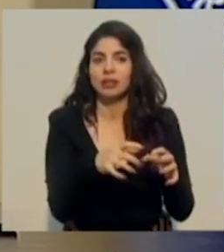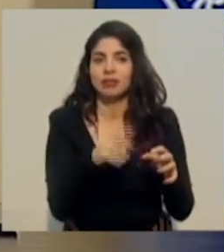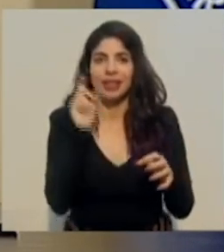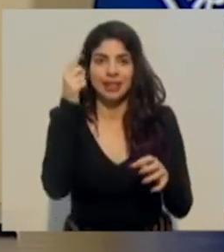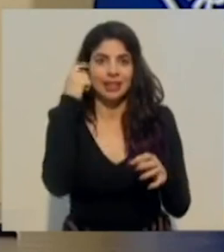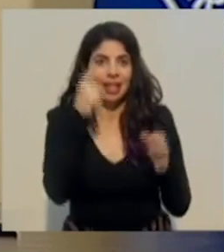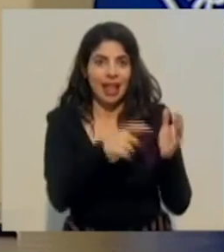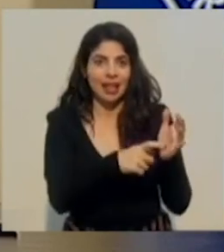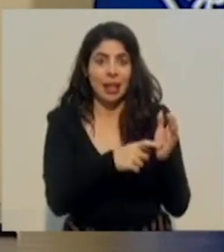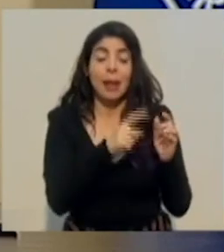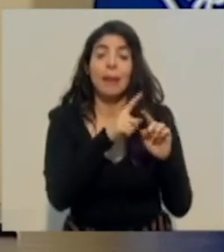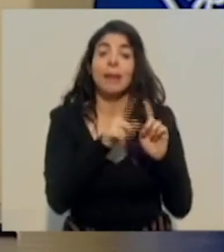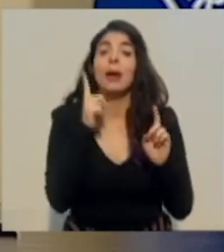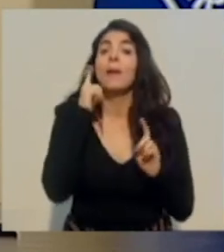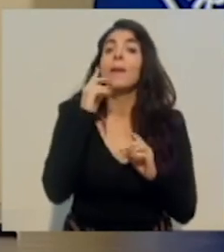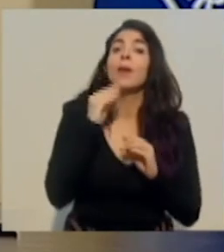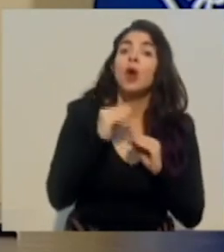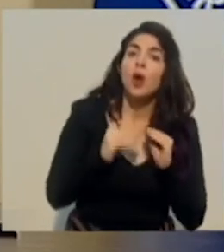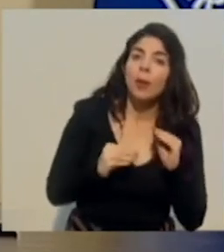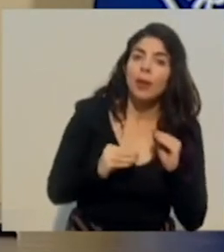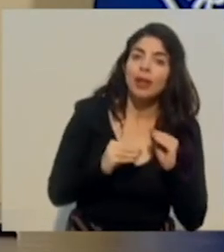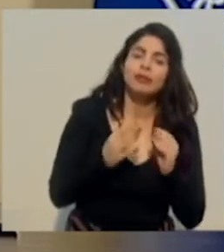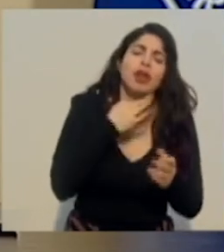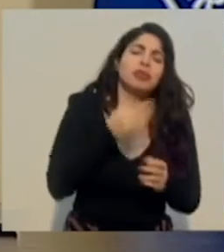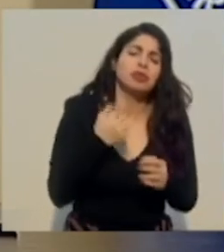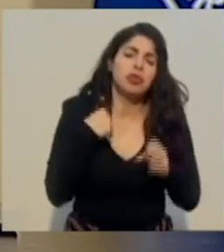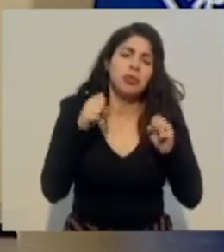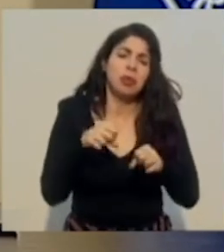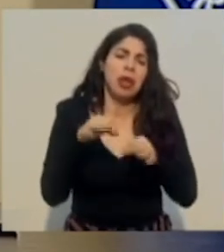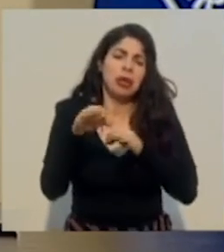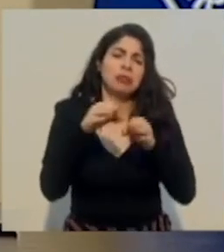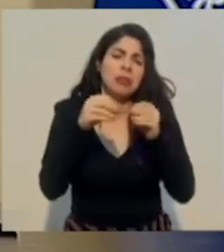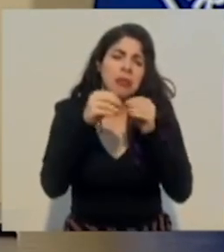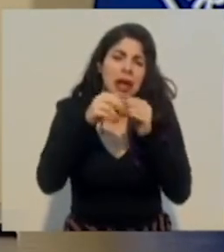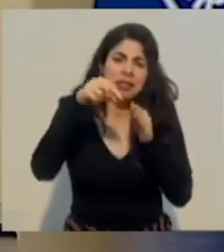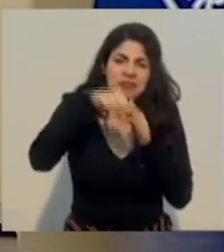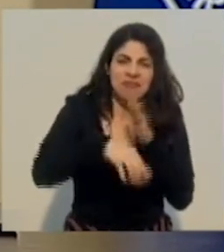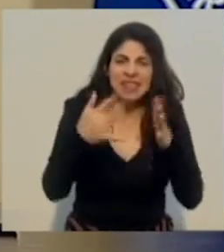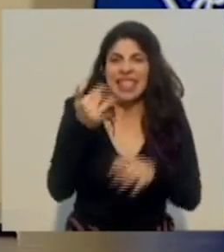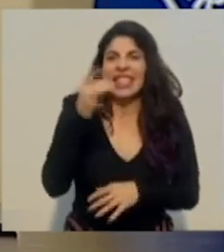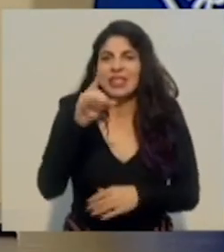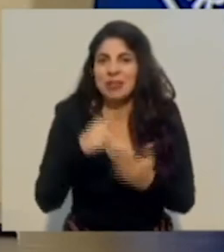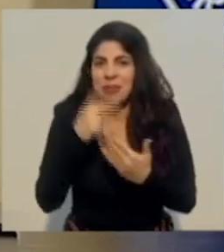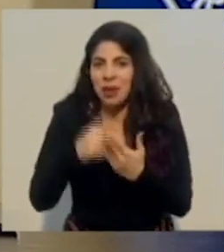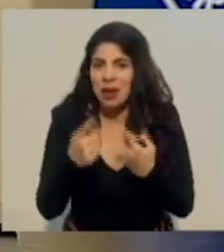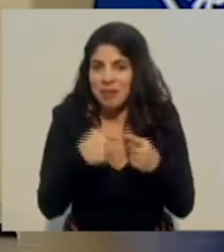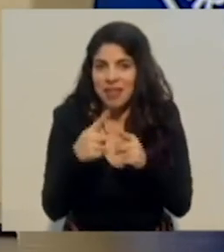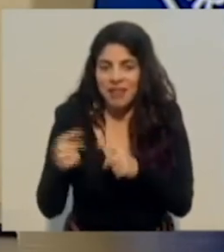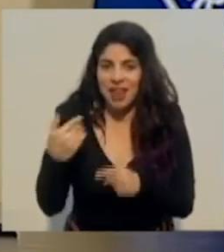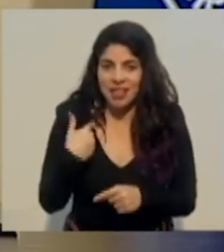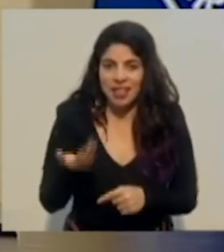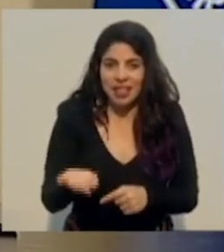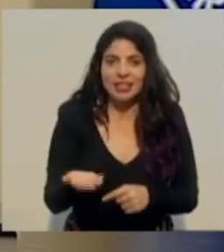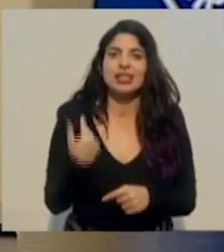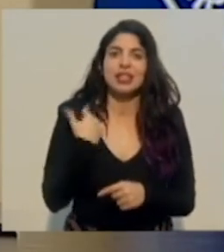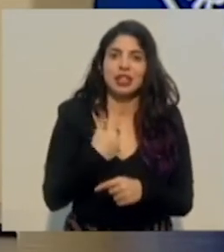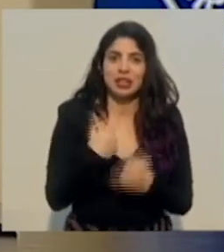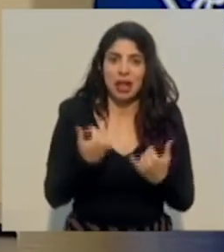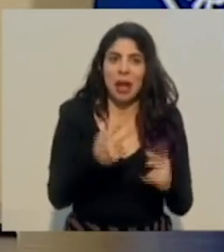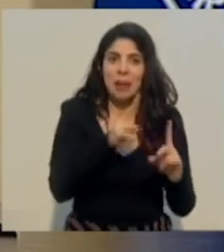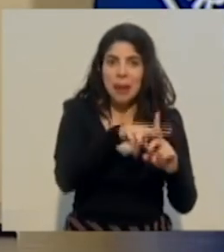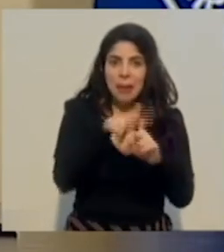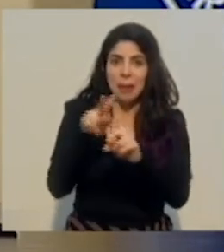con mucho gusto, le podría ampliar alrededor de 18 programas distintos que venimos implementando desde el Ministerio de Economía,